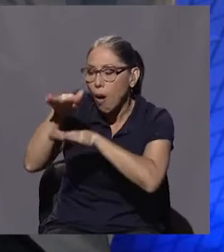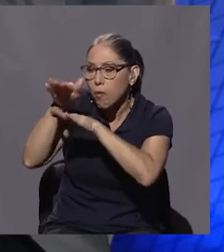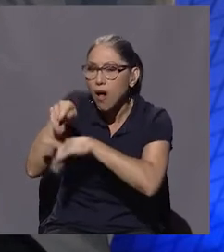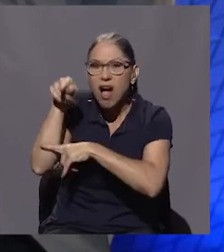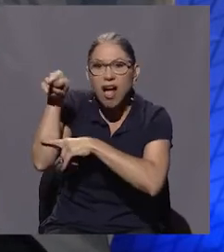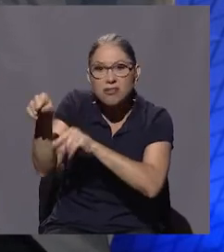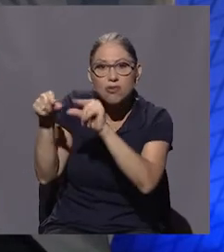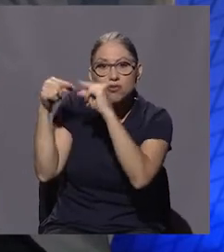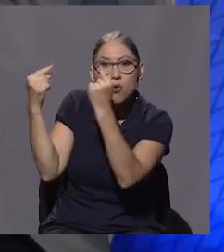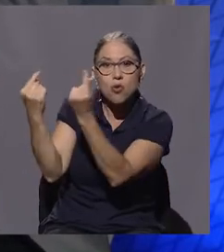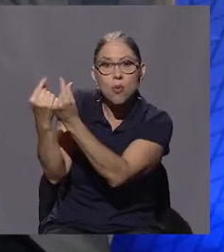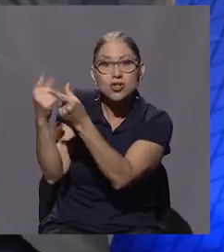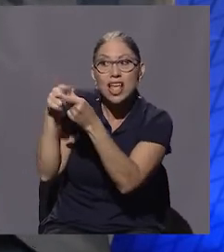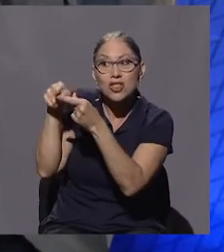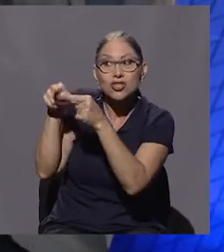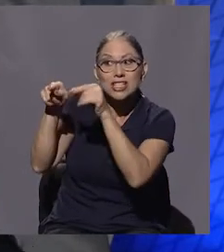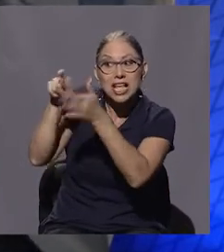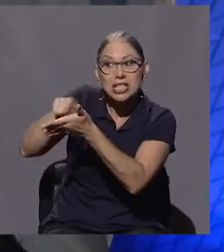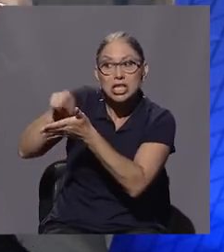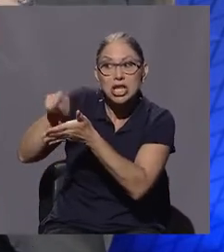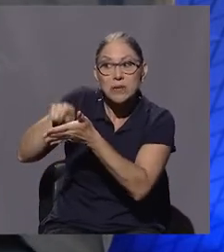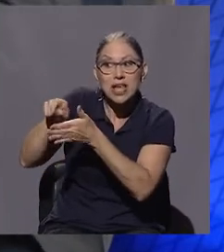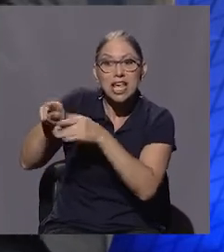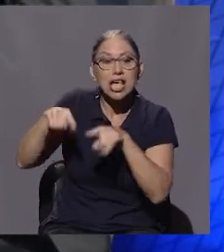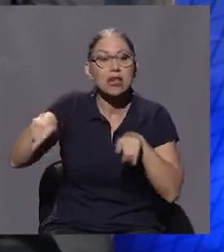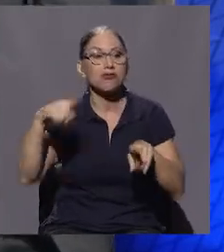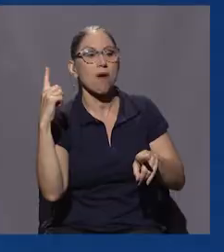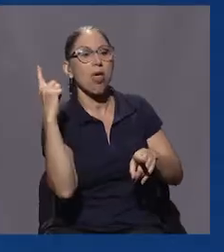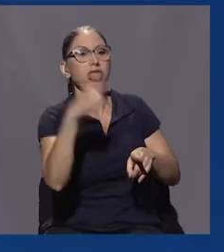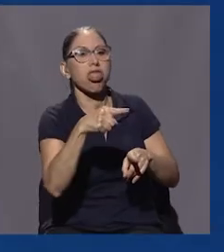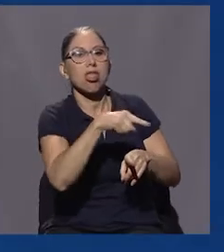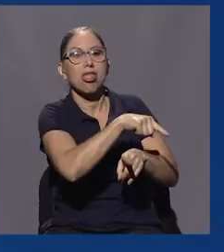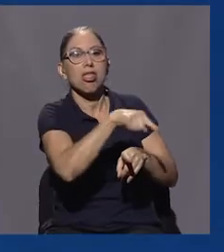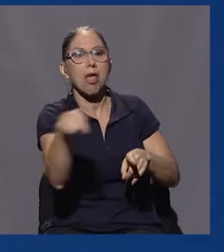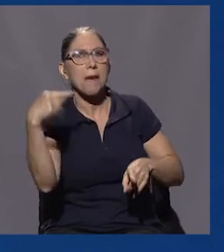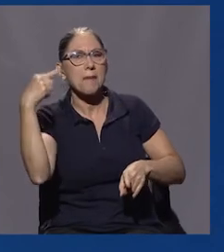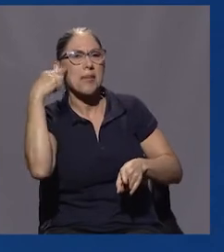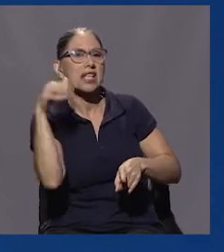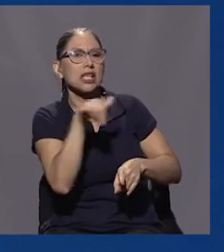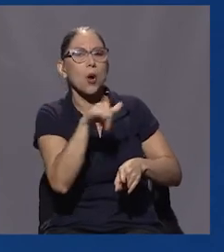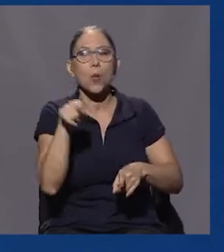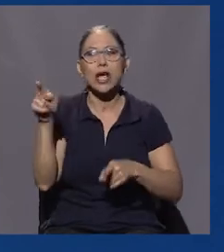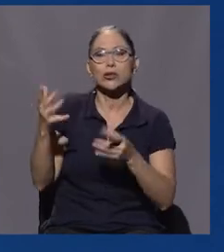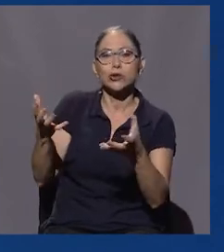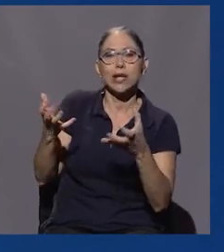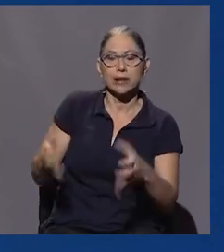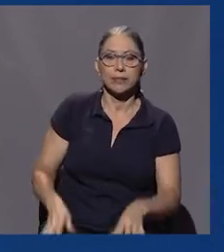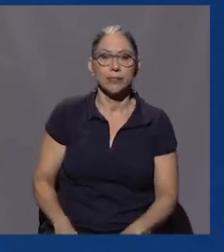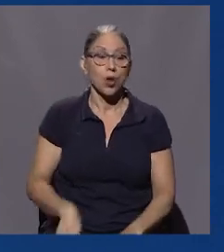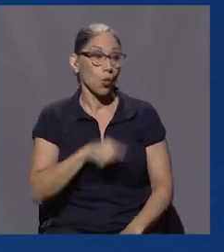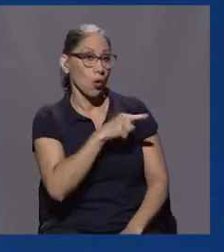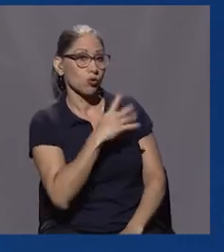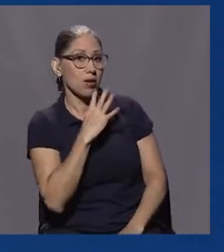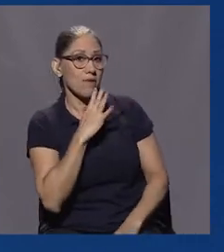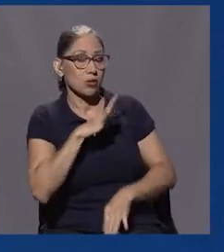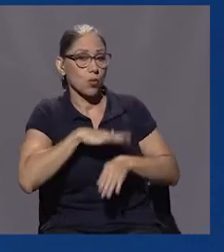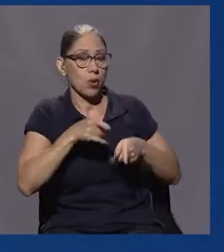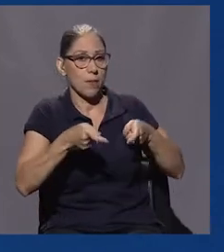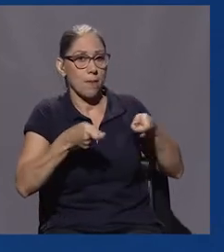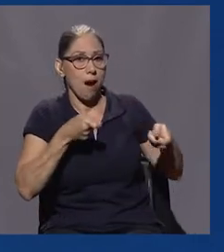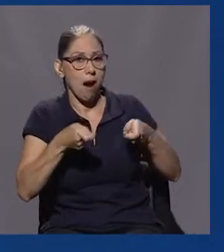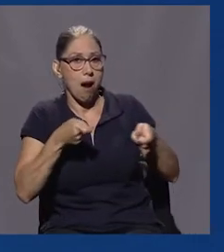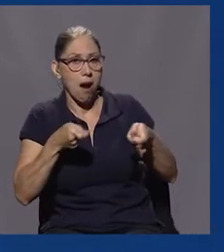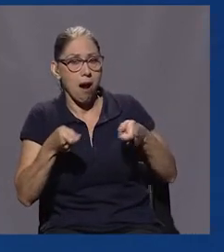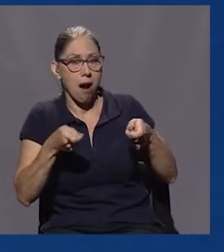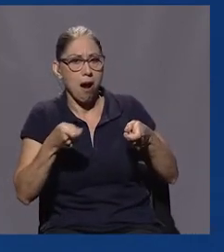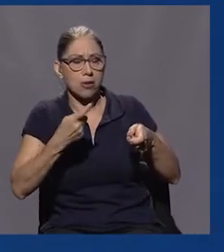costarricense sea obligado a pensar como a esos sectores les interesa. Cuando usted habla de manipulación directamente hace una referencia a algo que para nosotros